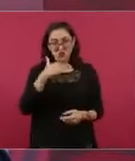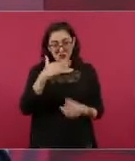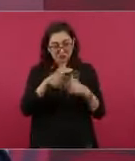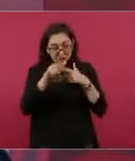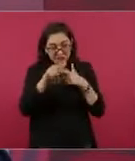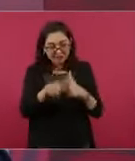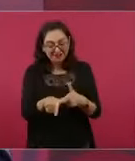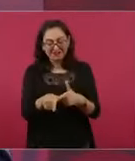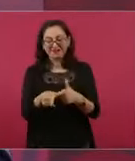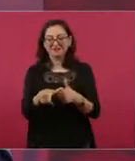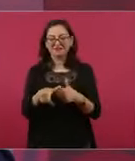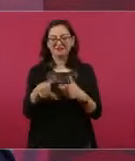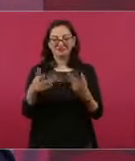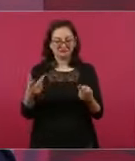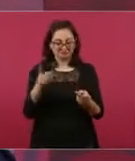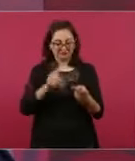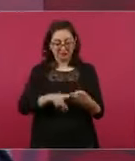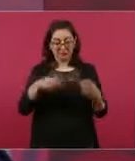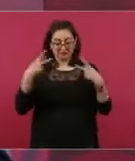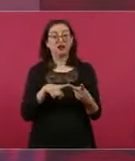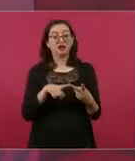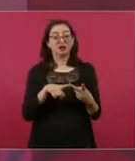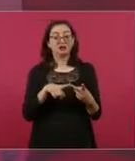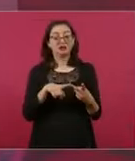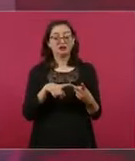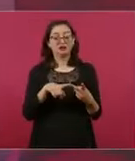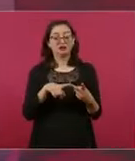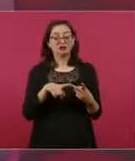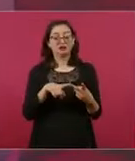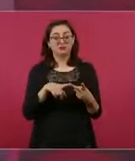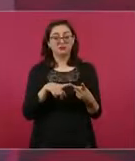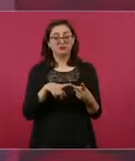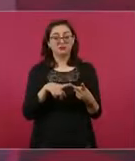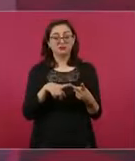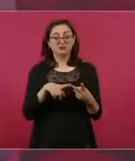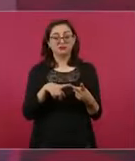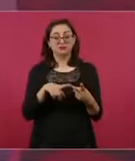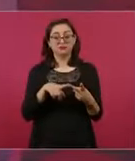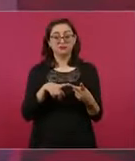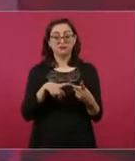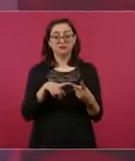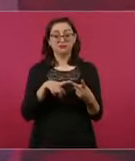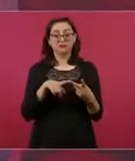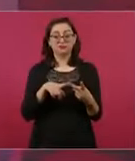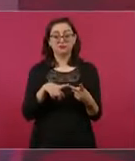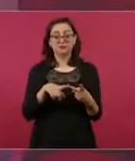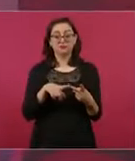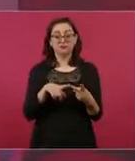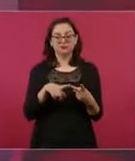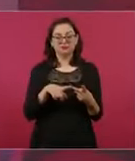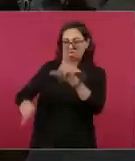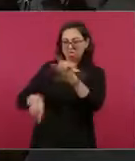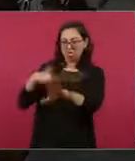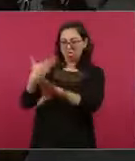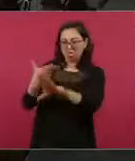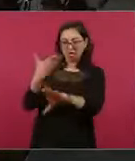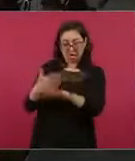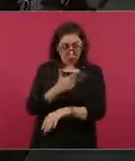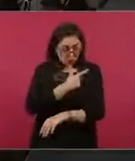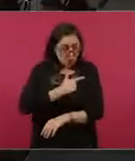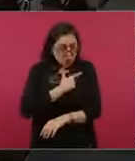¿Qué la gente quiere que los sigan ninguneando?